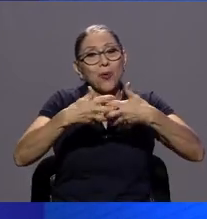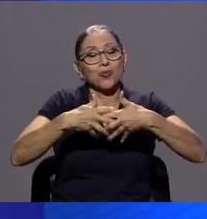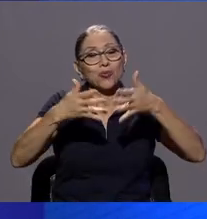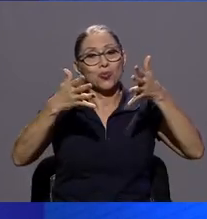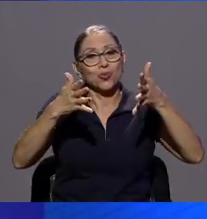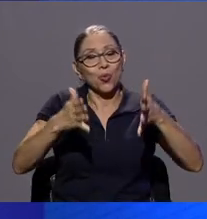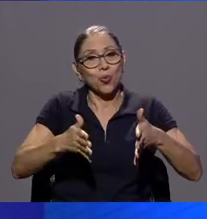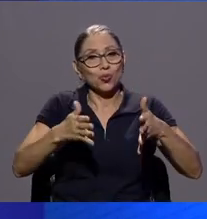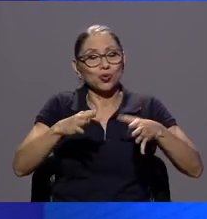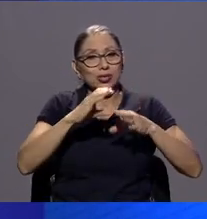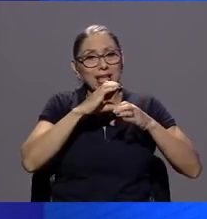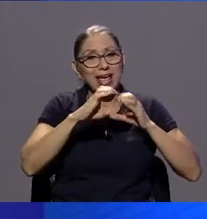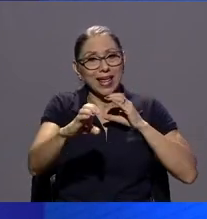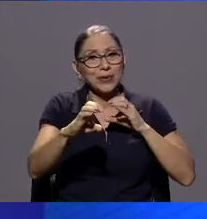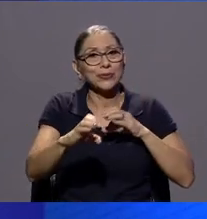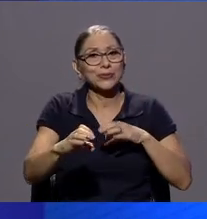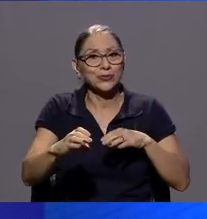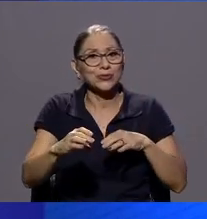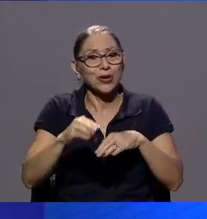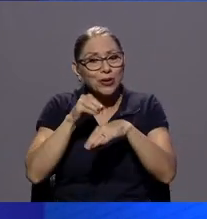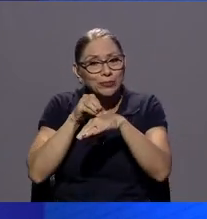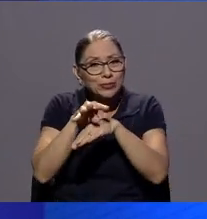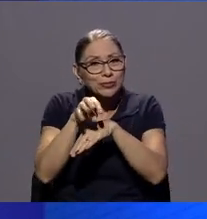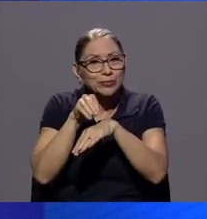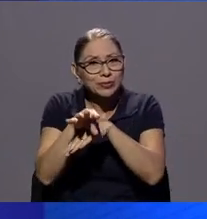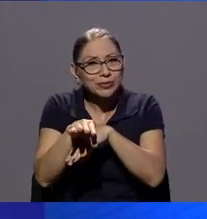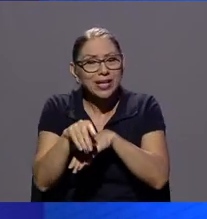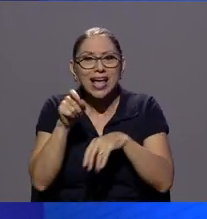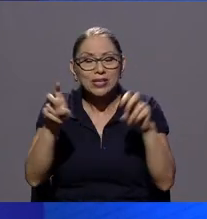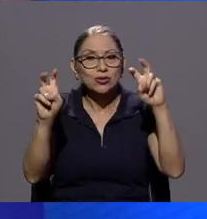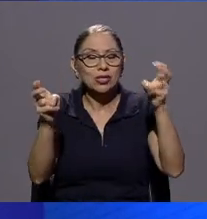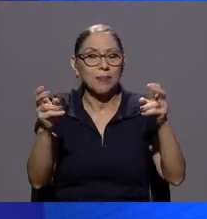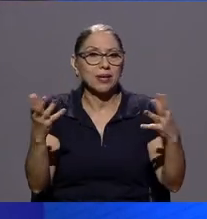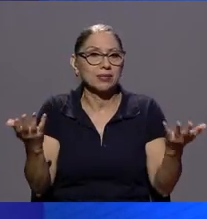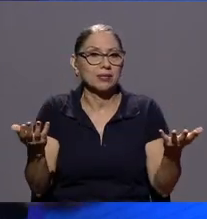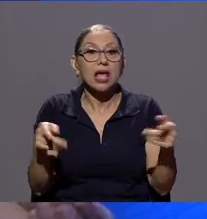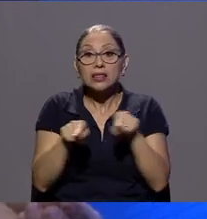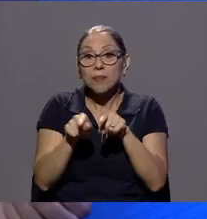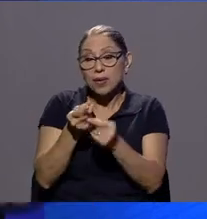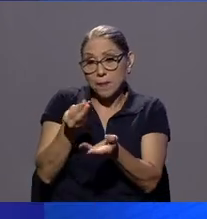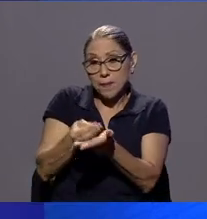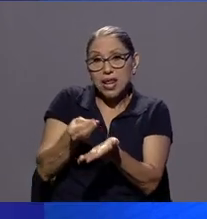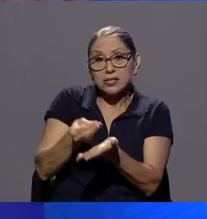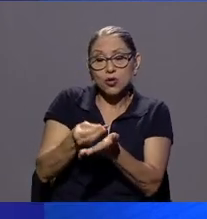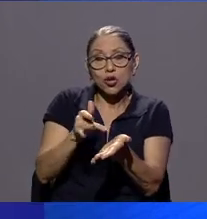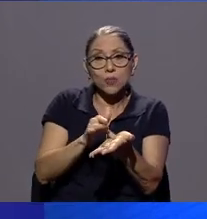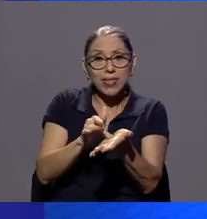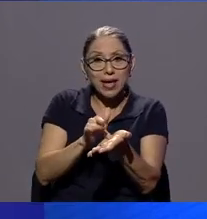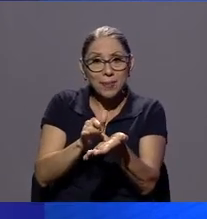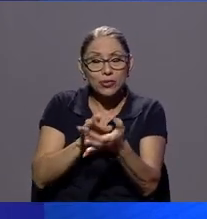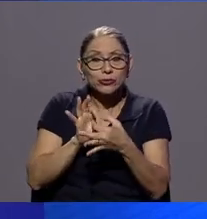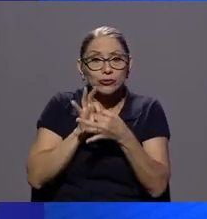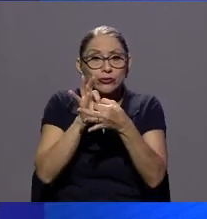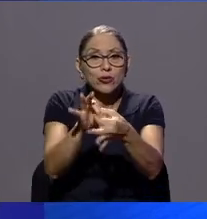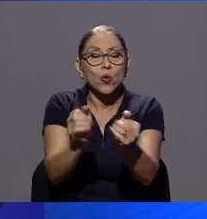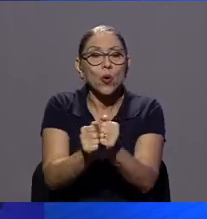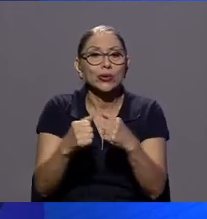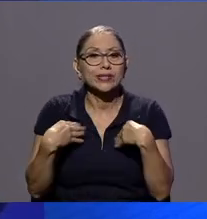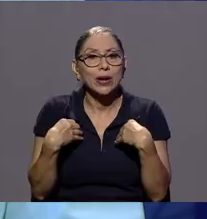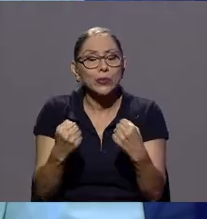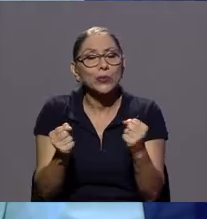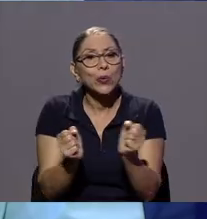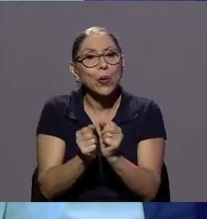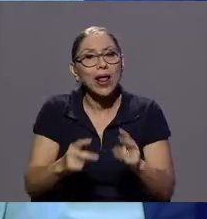temas realmente que y el precio de los medicamentos que tiene que ver con la salud y con la vida de las personas